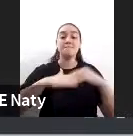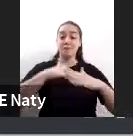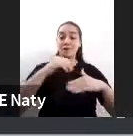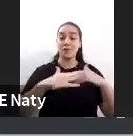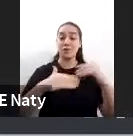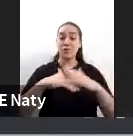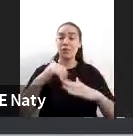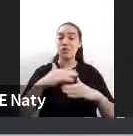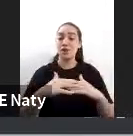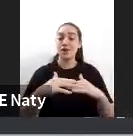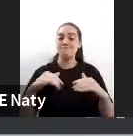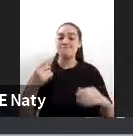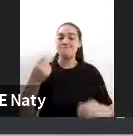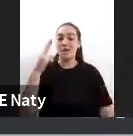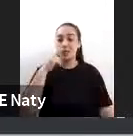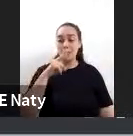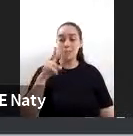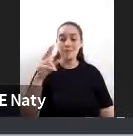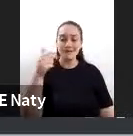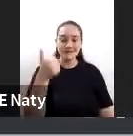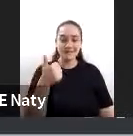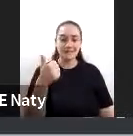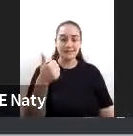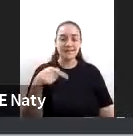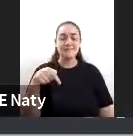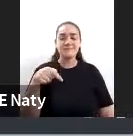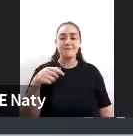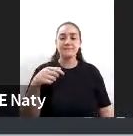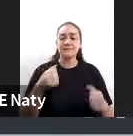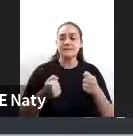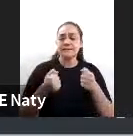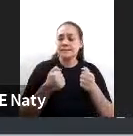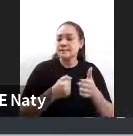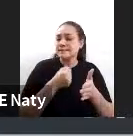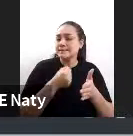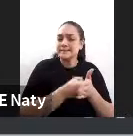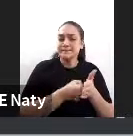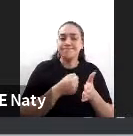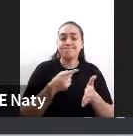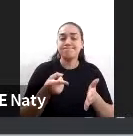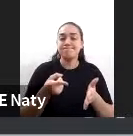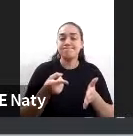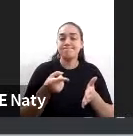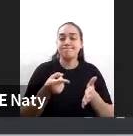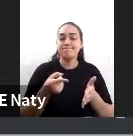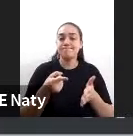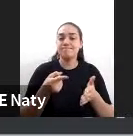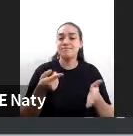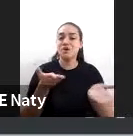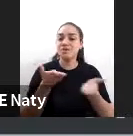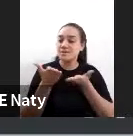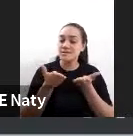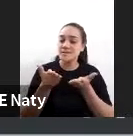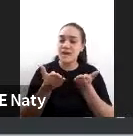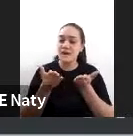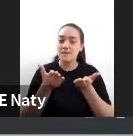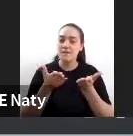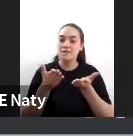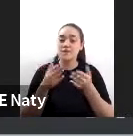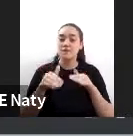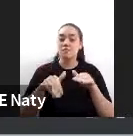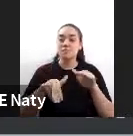2006 ya no estaba soportando todos los servicios como venía creciendo la red y